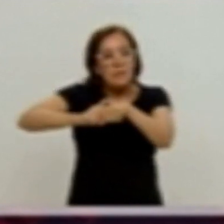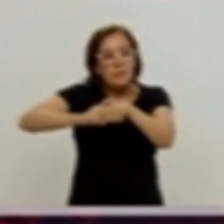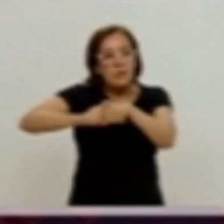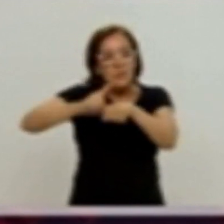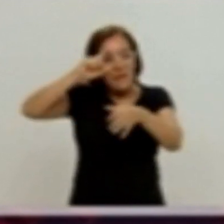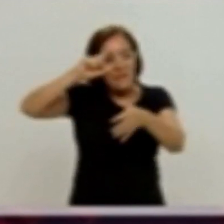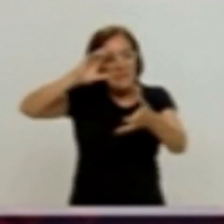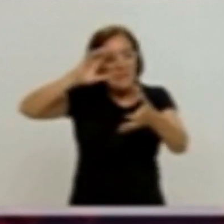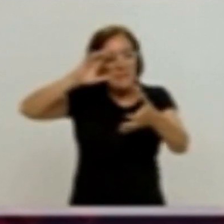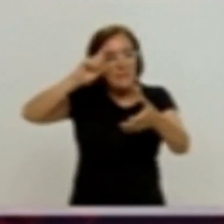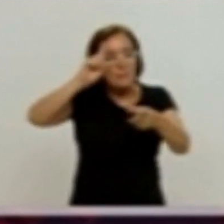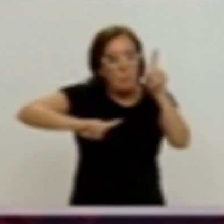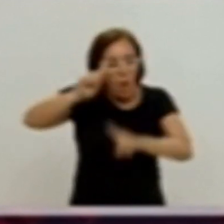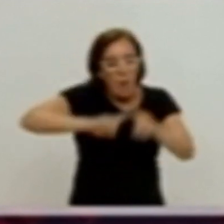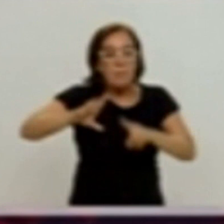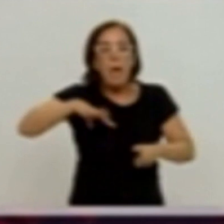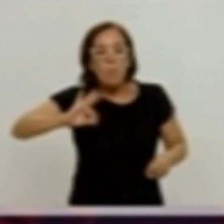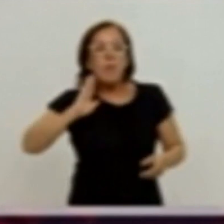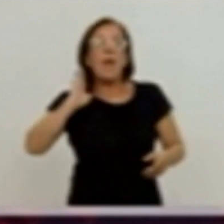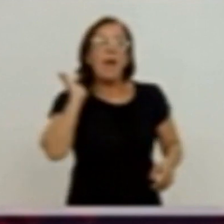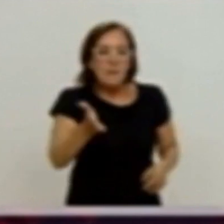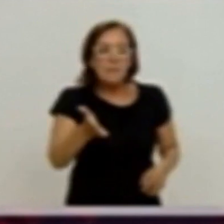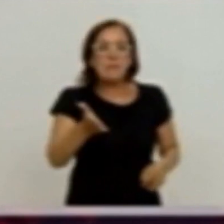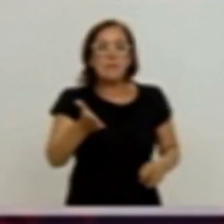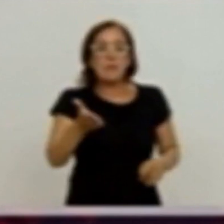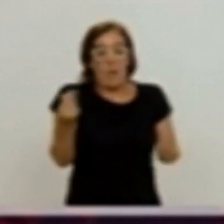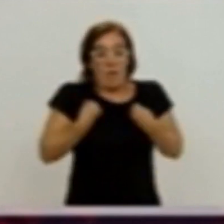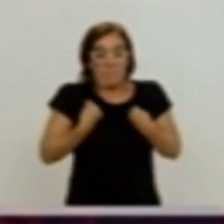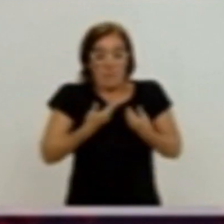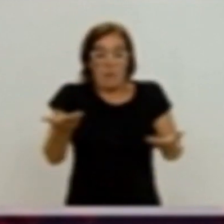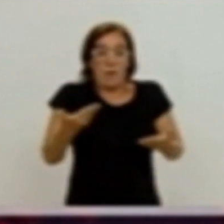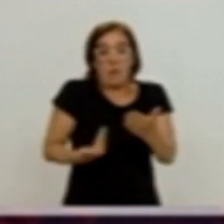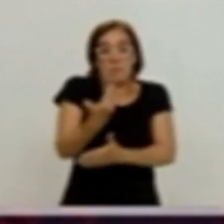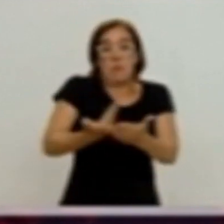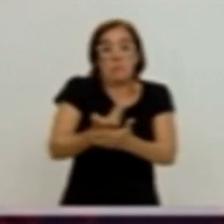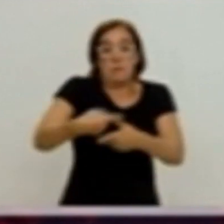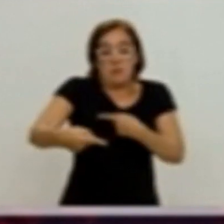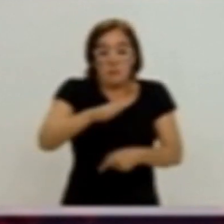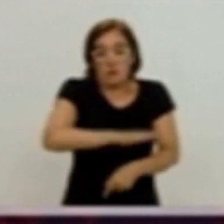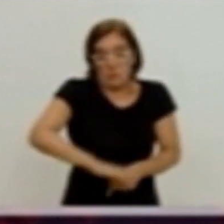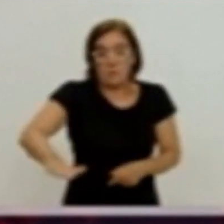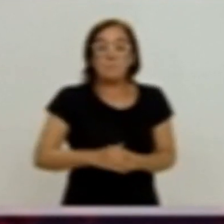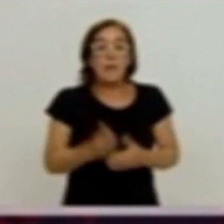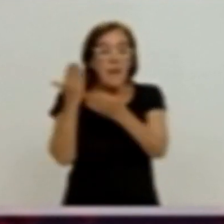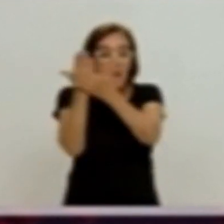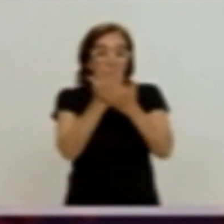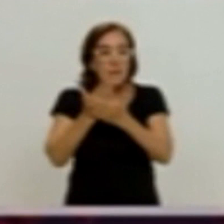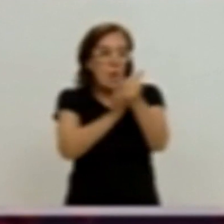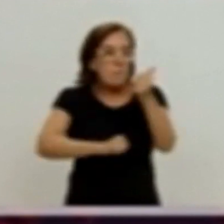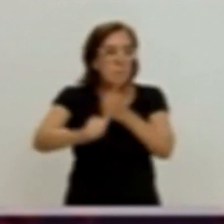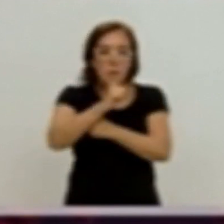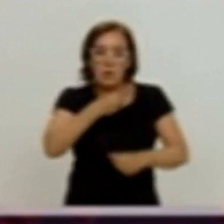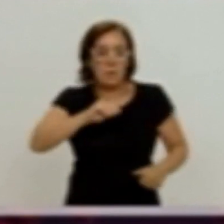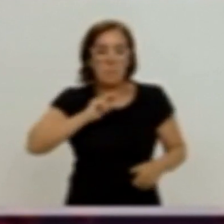trastorno y también cómo este puede afectar a la vida y al día a día de estos niños. El estudio pionero en